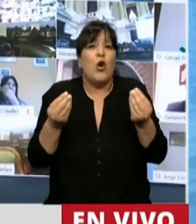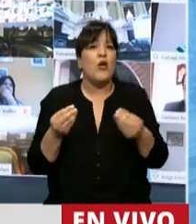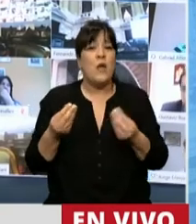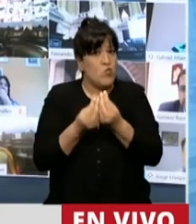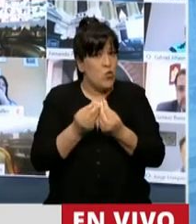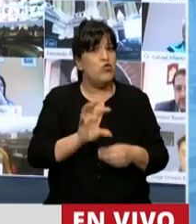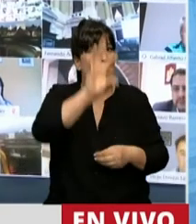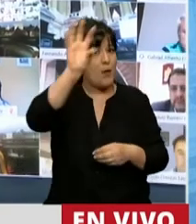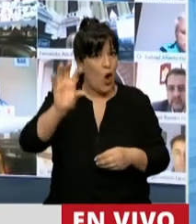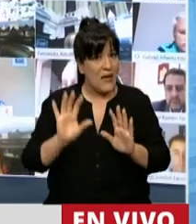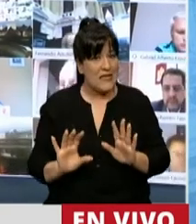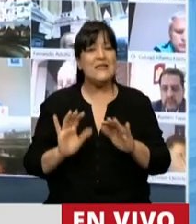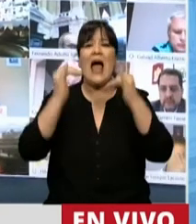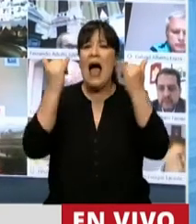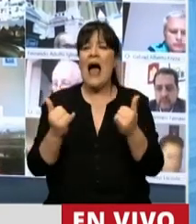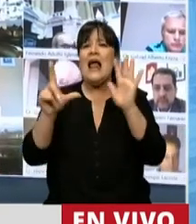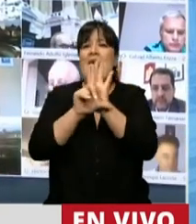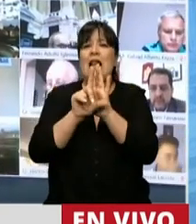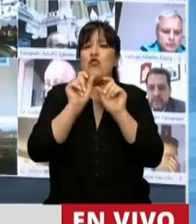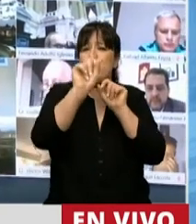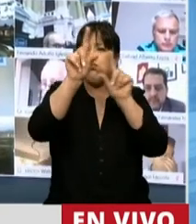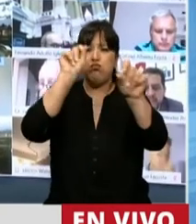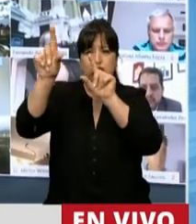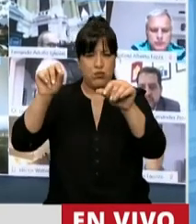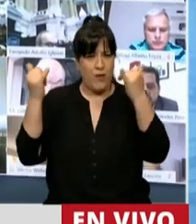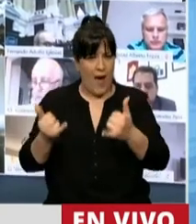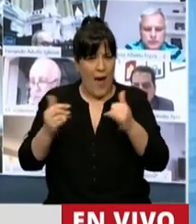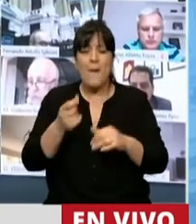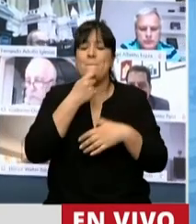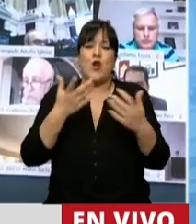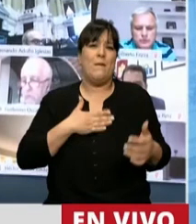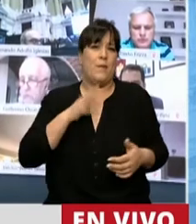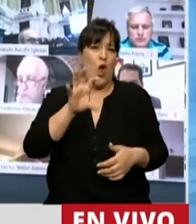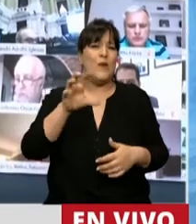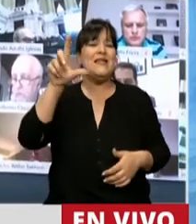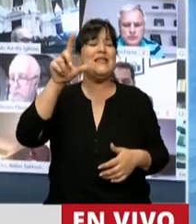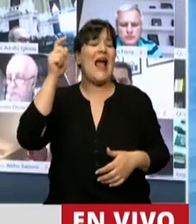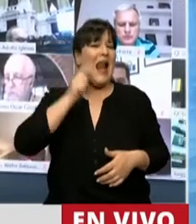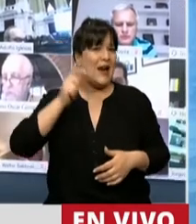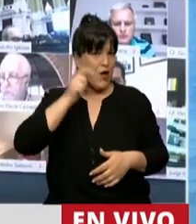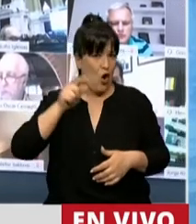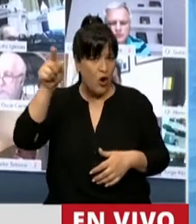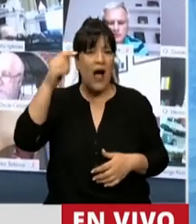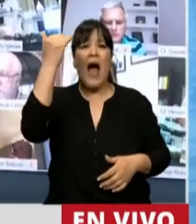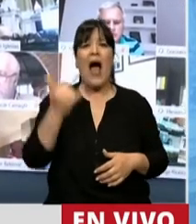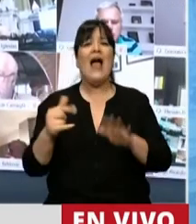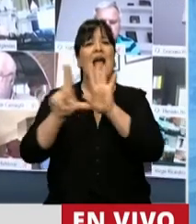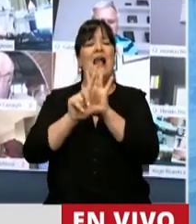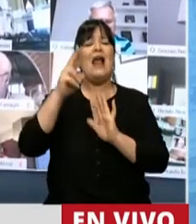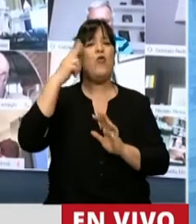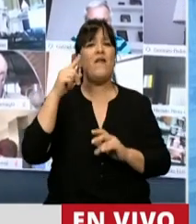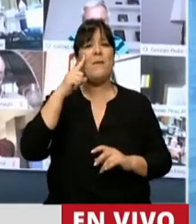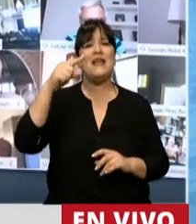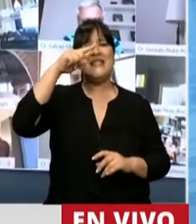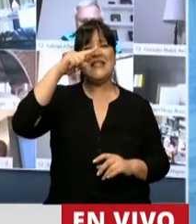contamos con la legislación al respecto. Por ejemplo, en mi provincia de La Rioja, contamos con la ley 9